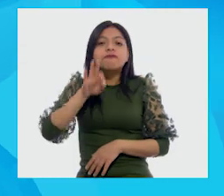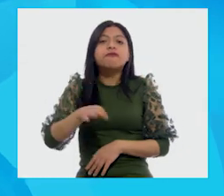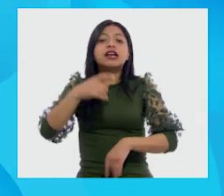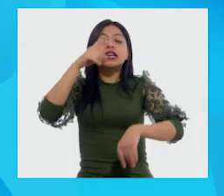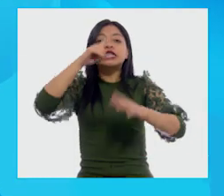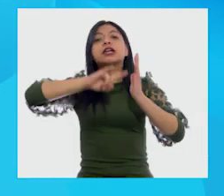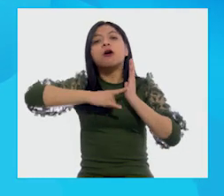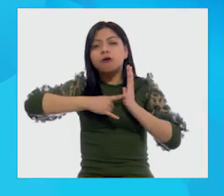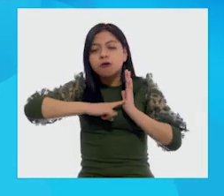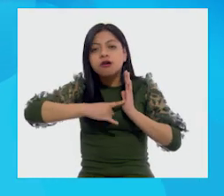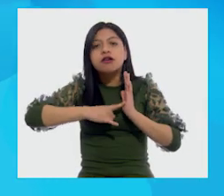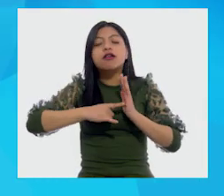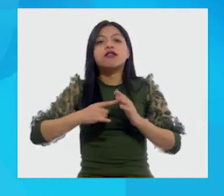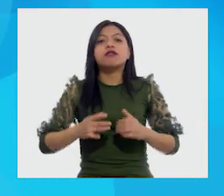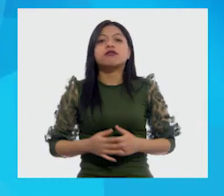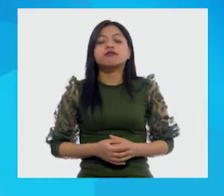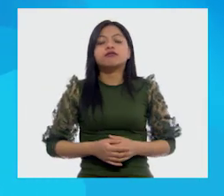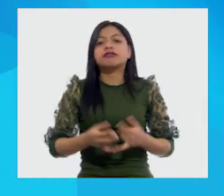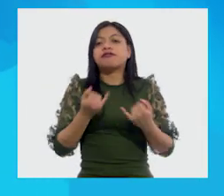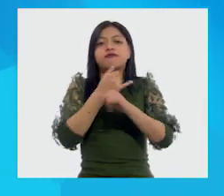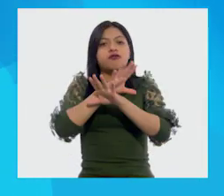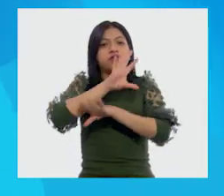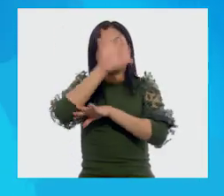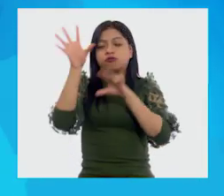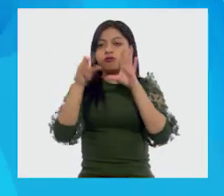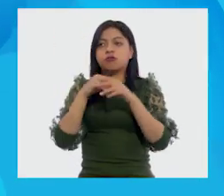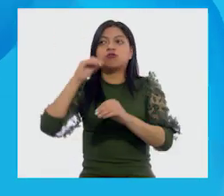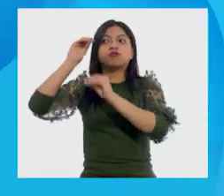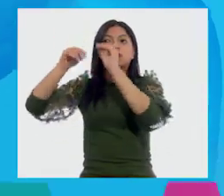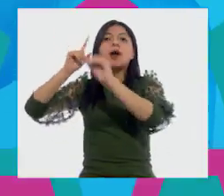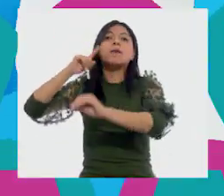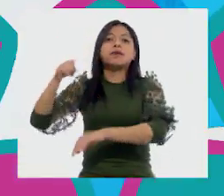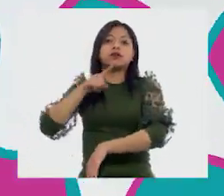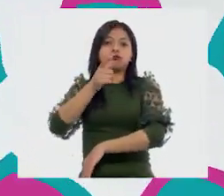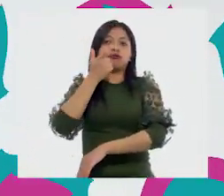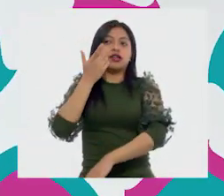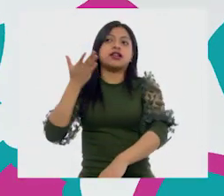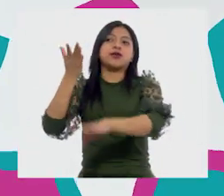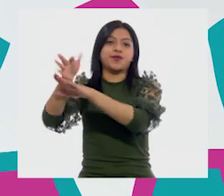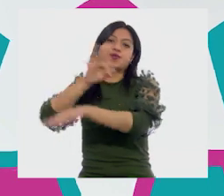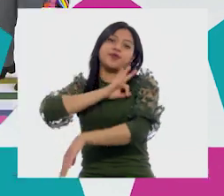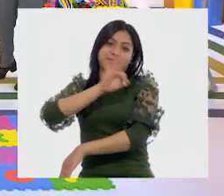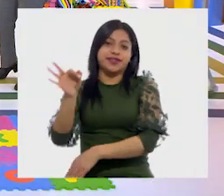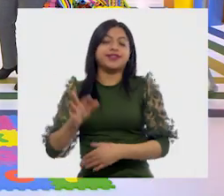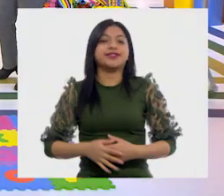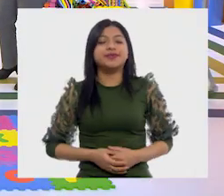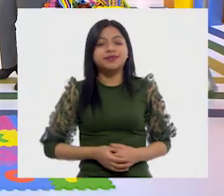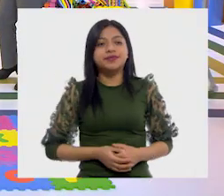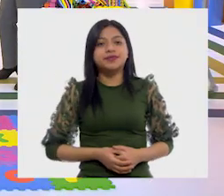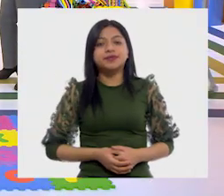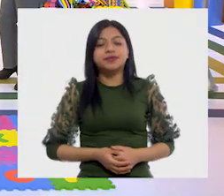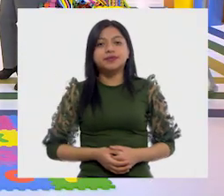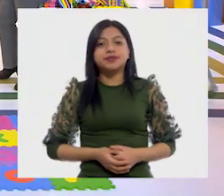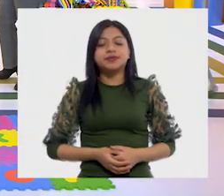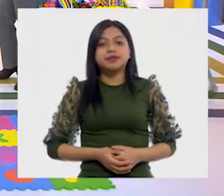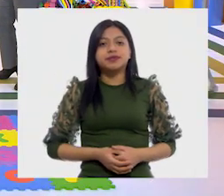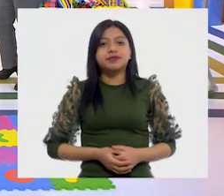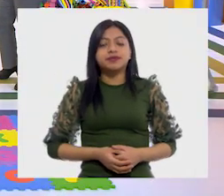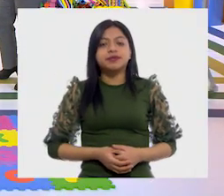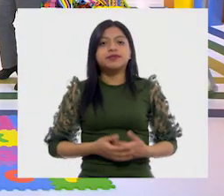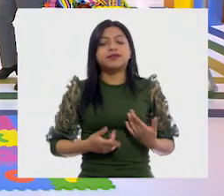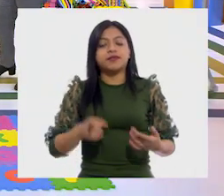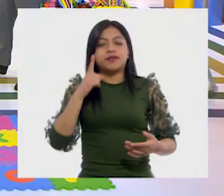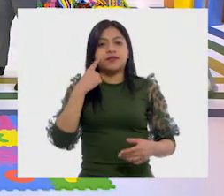los horarios y toda la información que uno debe de saber para poder ir a la obra. Ahora quiero mostrarte un